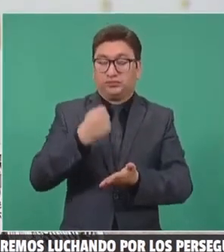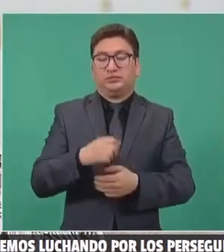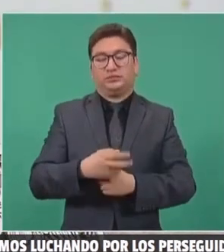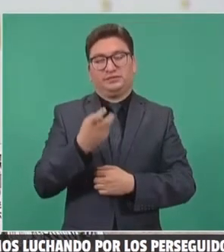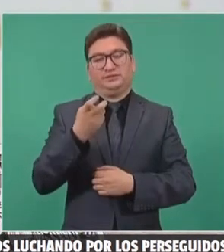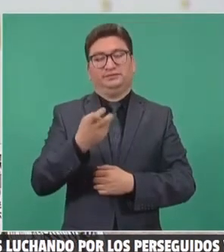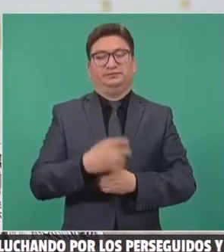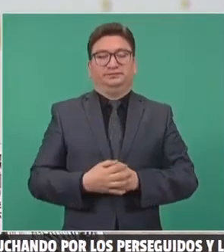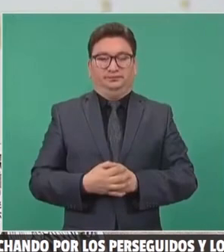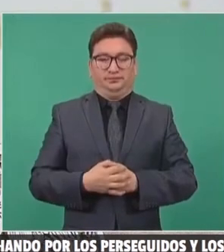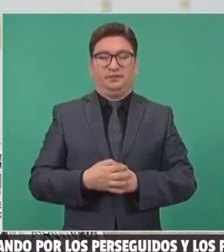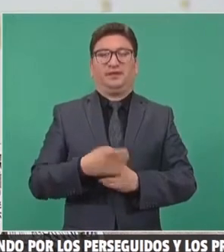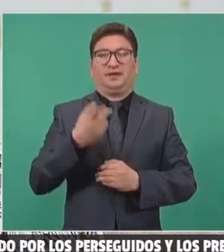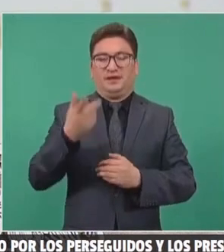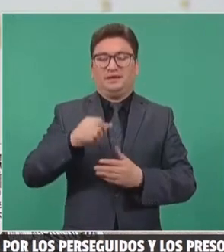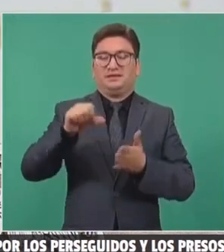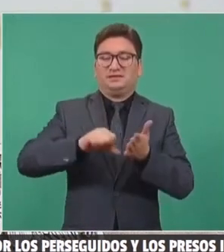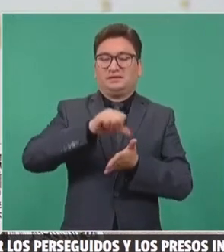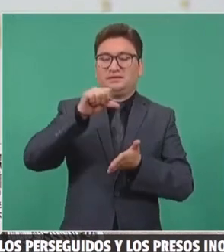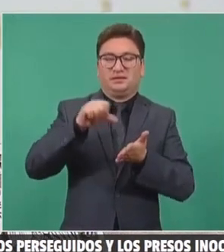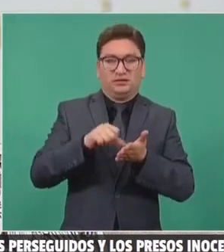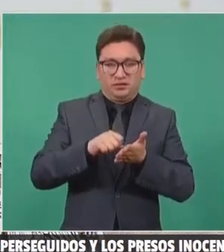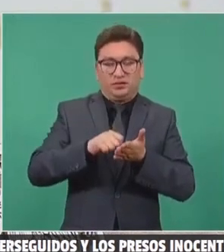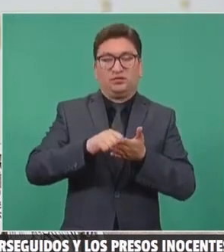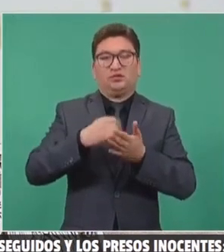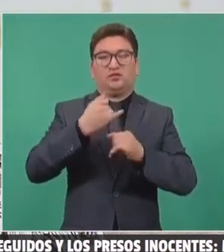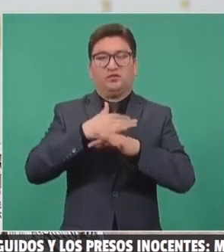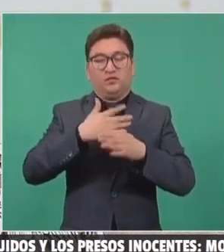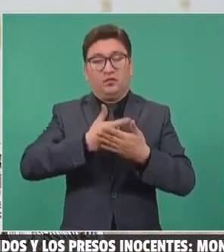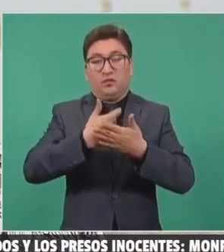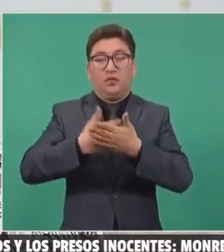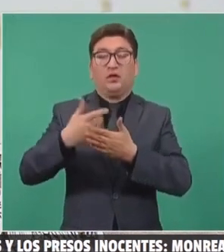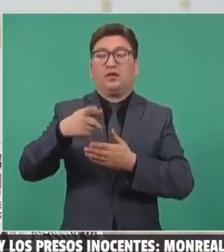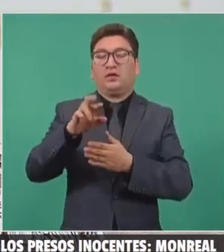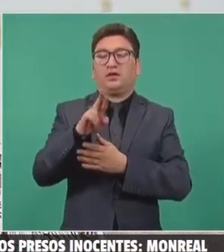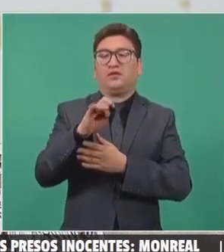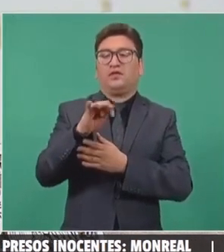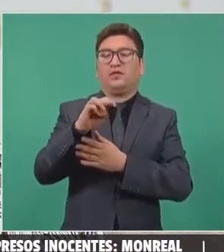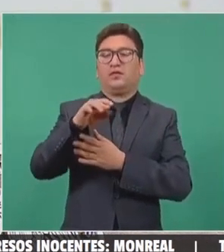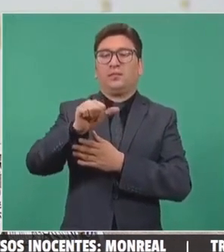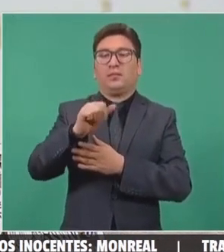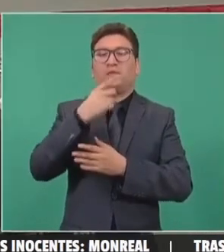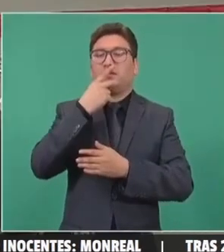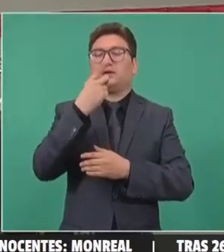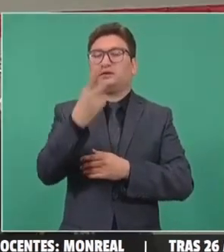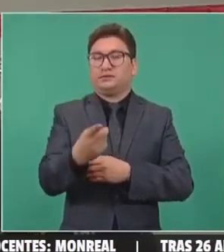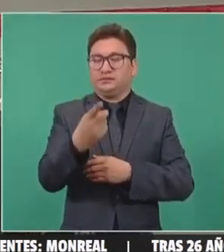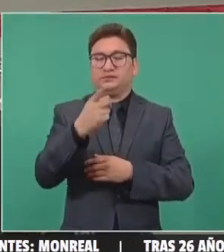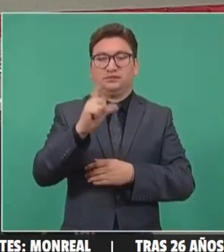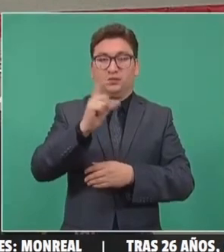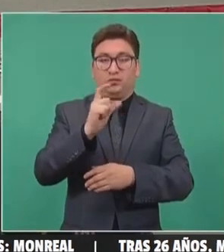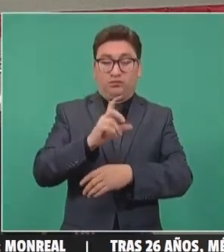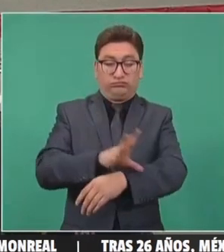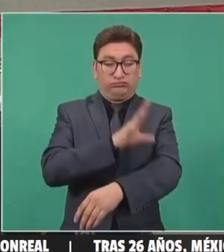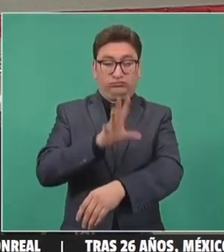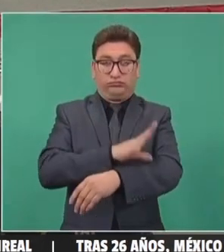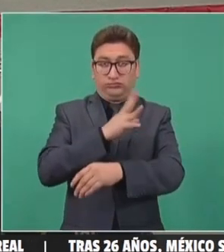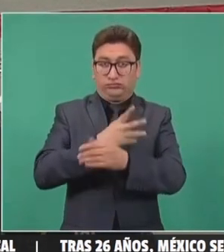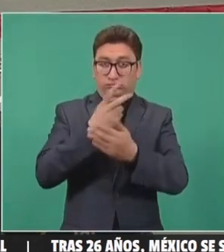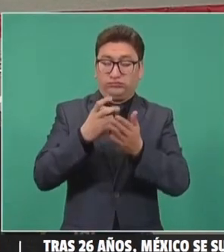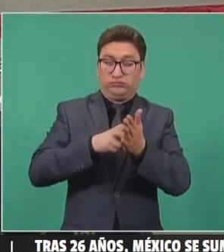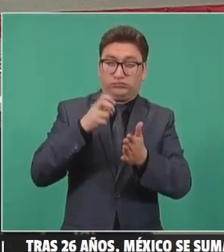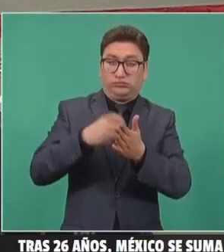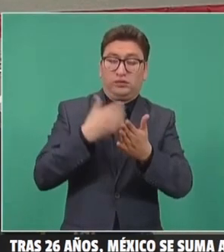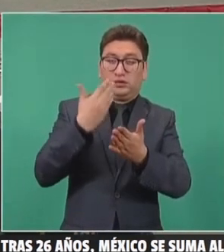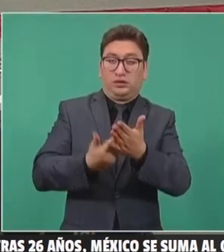centro de investigación económica y presupuestaria, Reforma señala que la reforma eléctrica tendrá un impacto en el